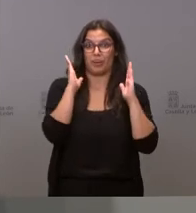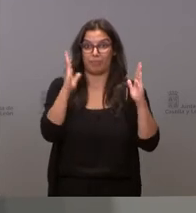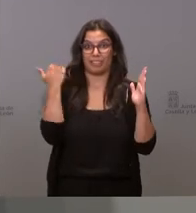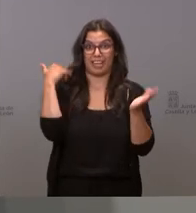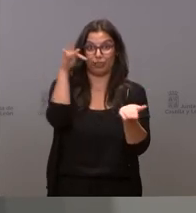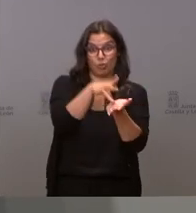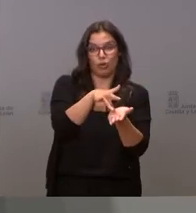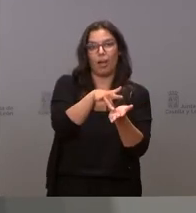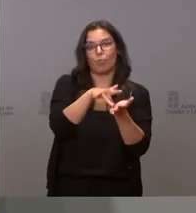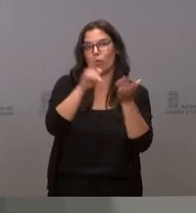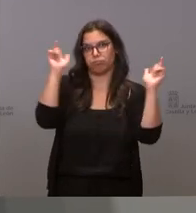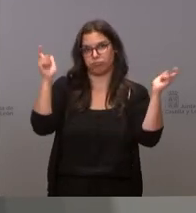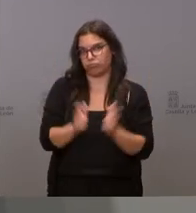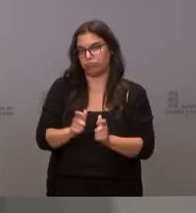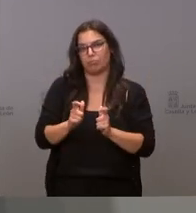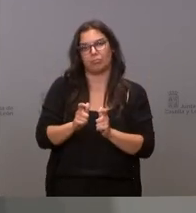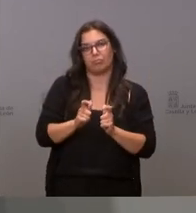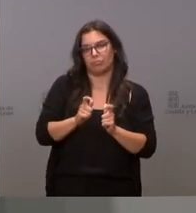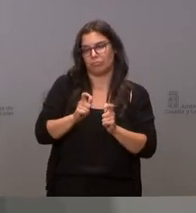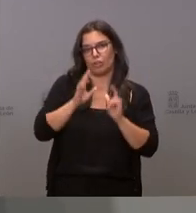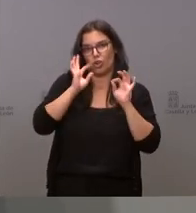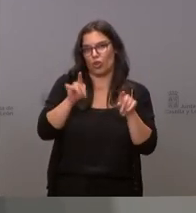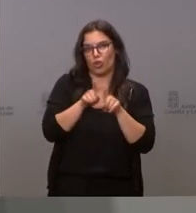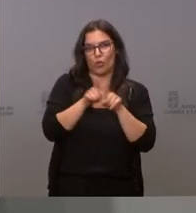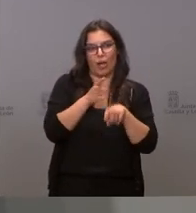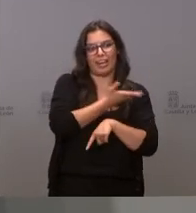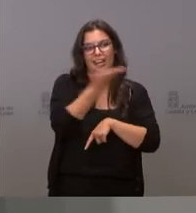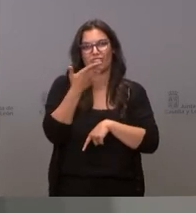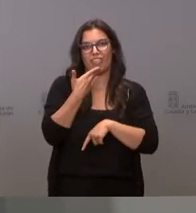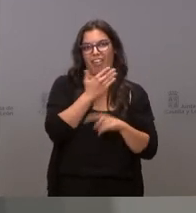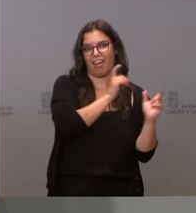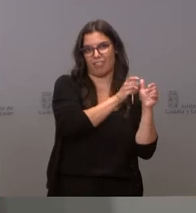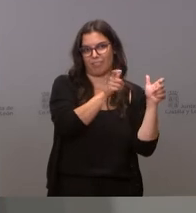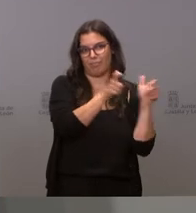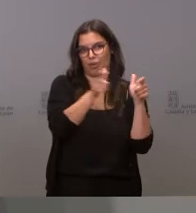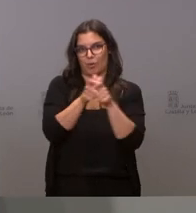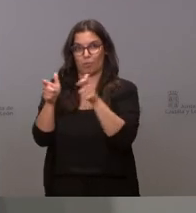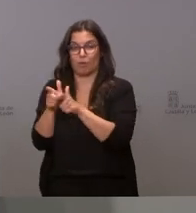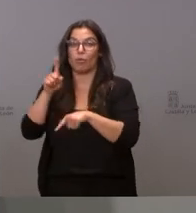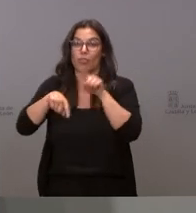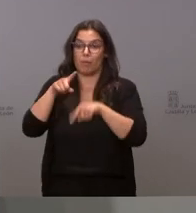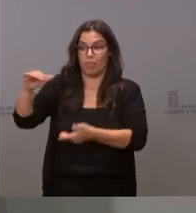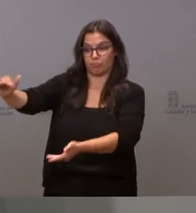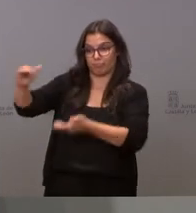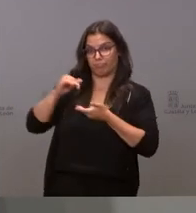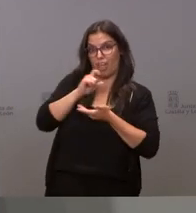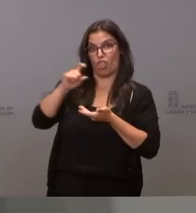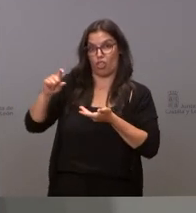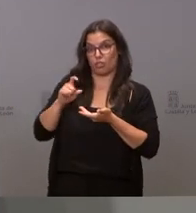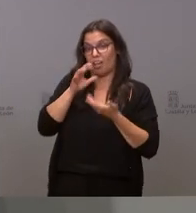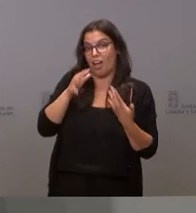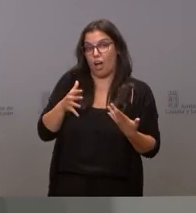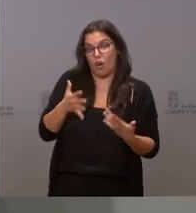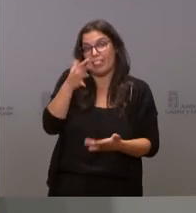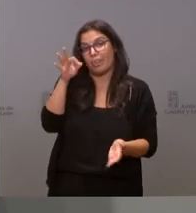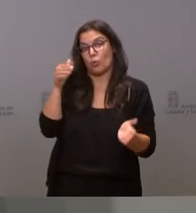incidencia caerá como ha caído en el resto de los grupos de edad pero eso va a depender del número de dosis que nos llegan y en este momento como le digo nos llegan